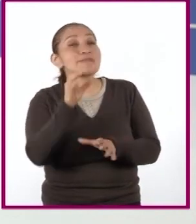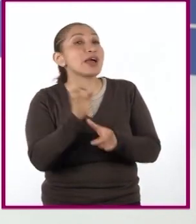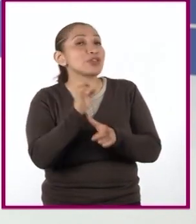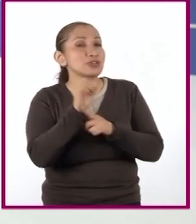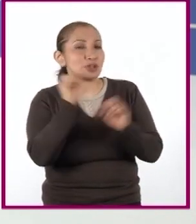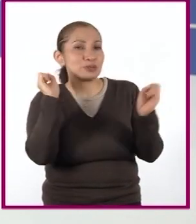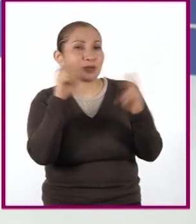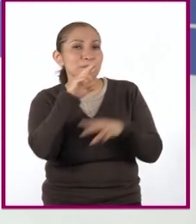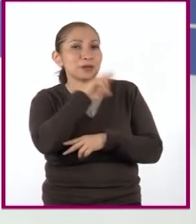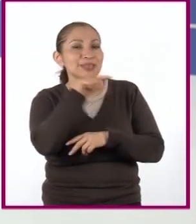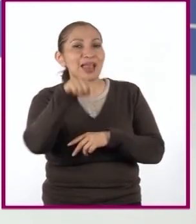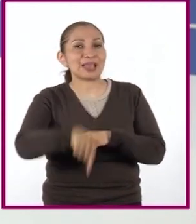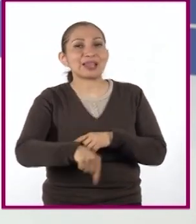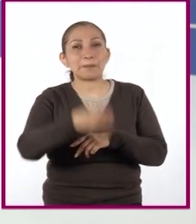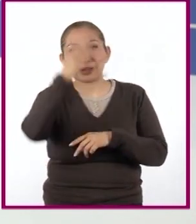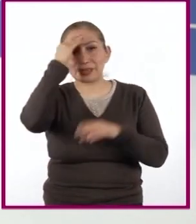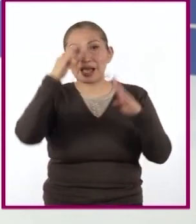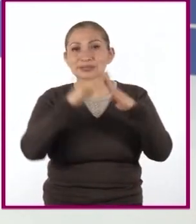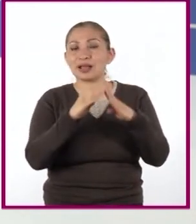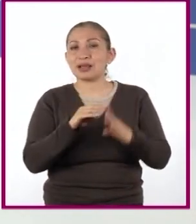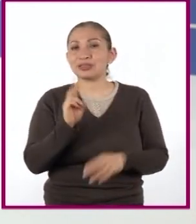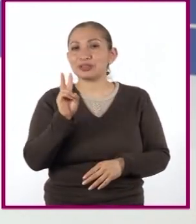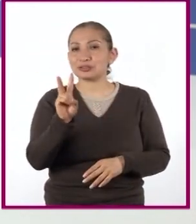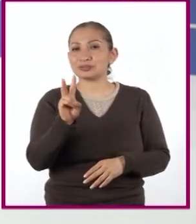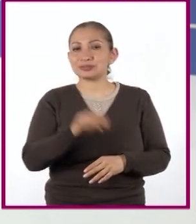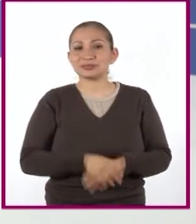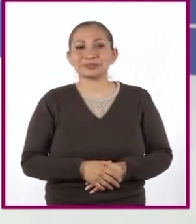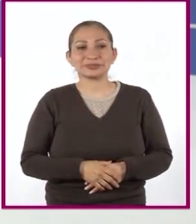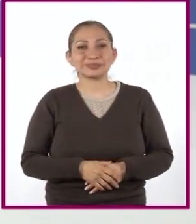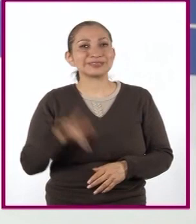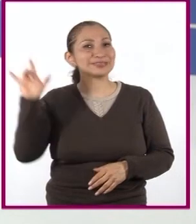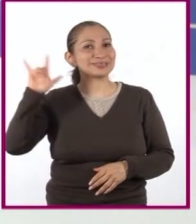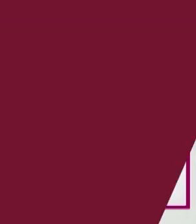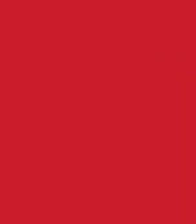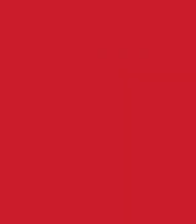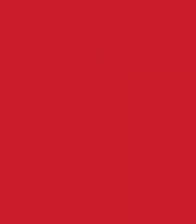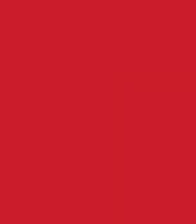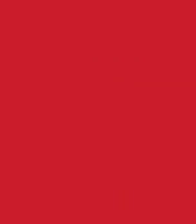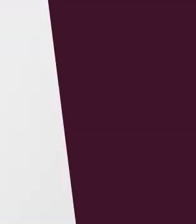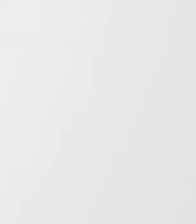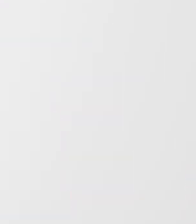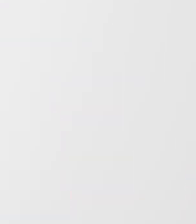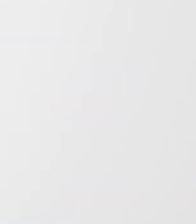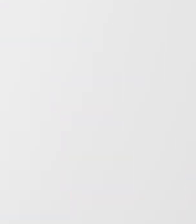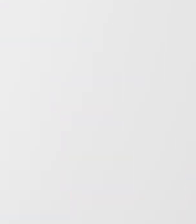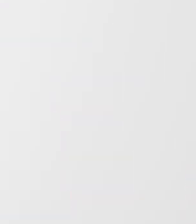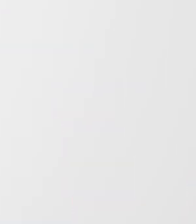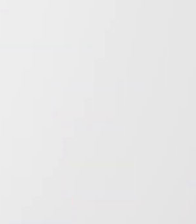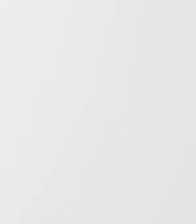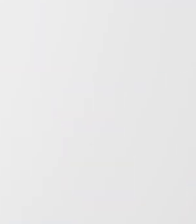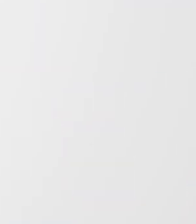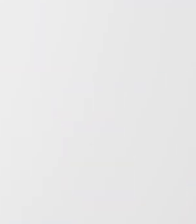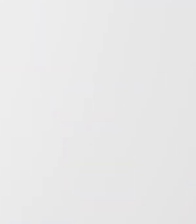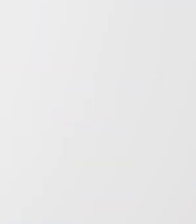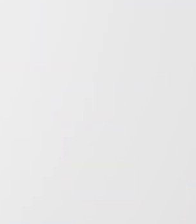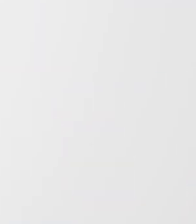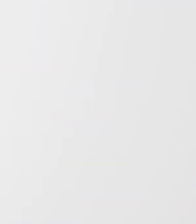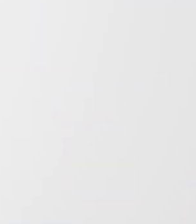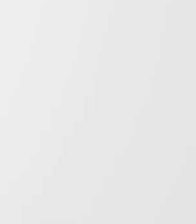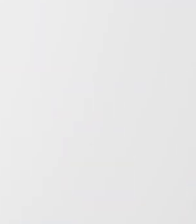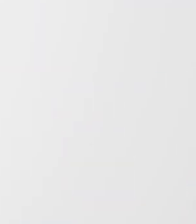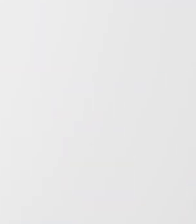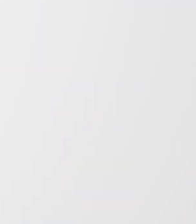que nos vemos pronto aquí en Aprende en Casa 2. ¡Hasta la próxima! Aprende en Casa 2. Aprende en